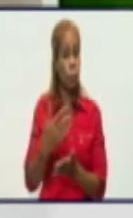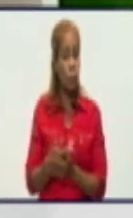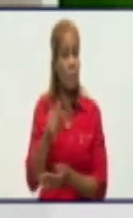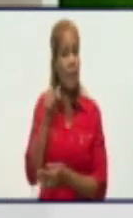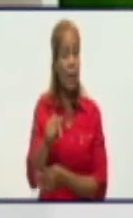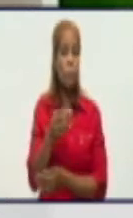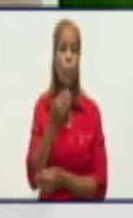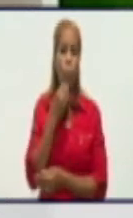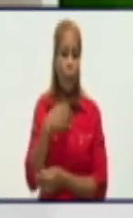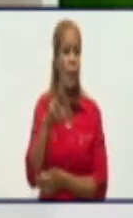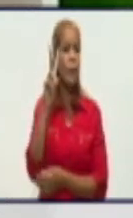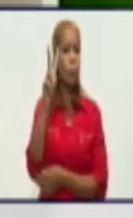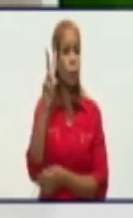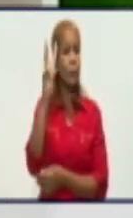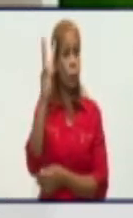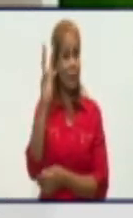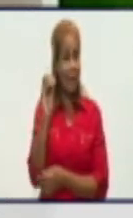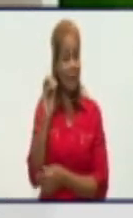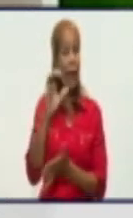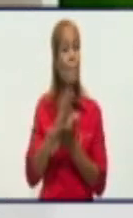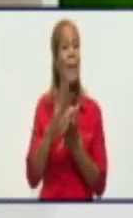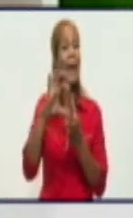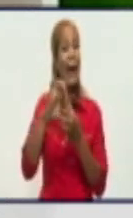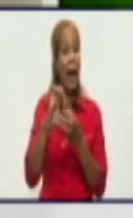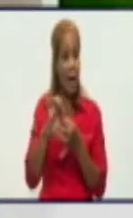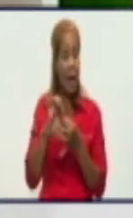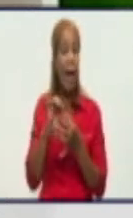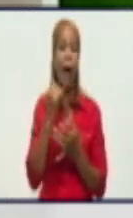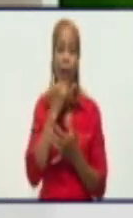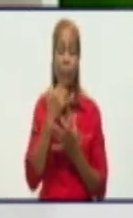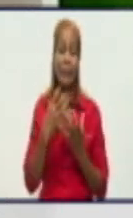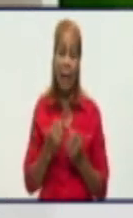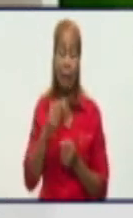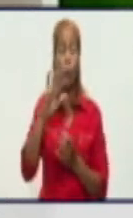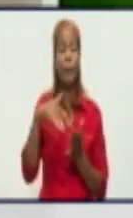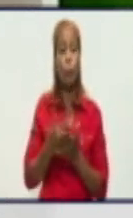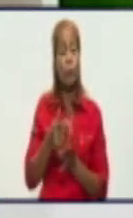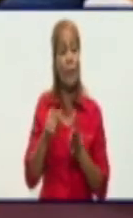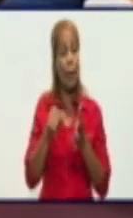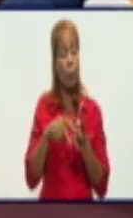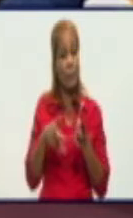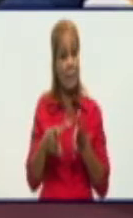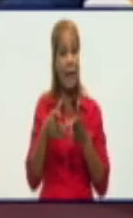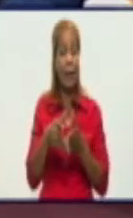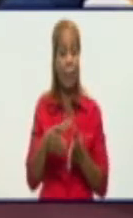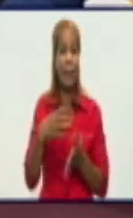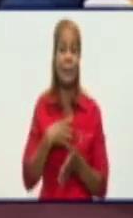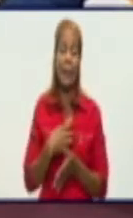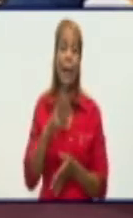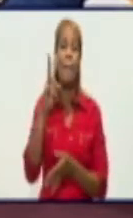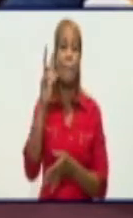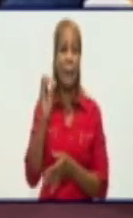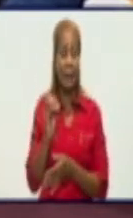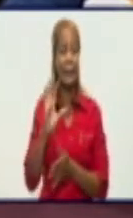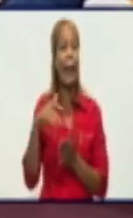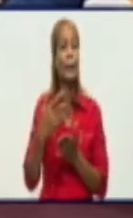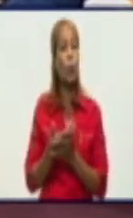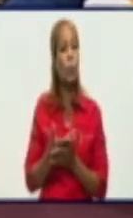megawatts. Y a nosotros, en este momento, tenemos afectados 20 megawatts. ¿Qué hemos hecho? El bloque 2, que estaba